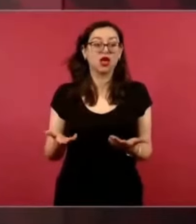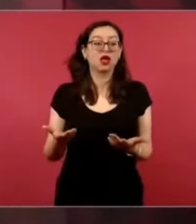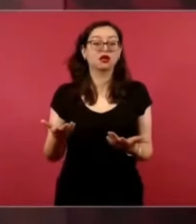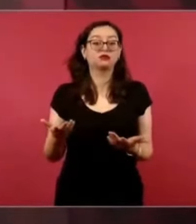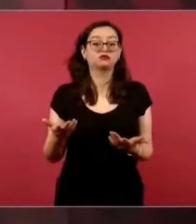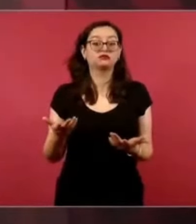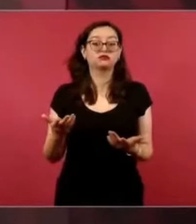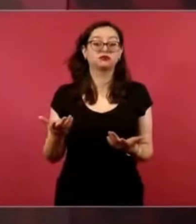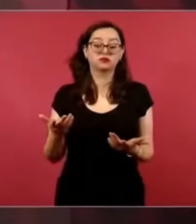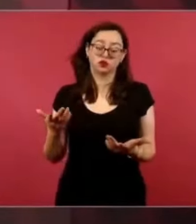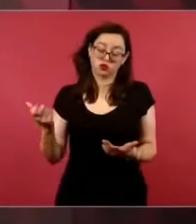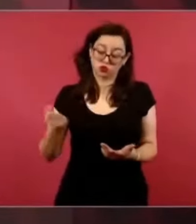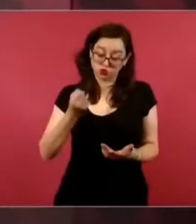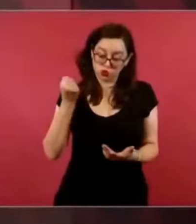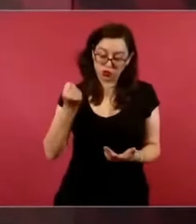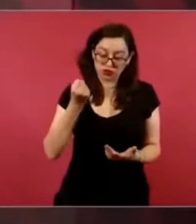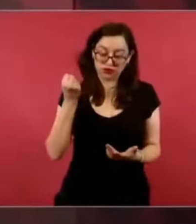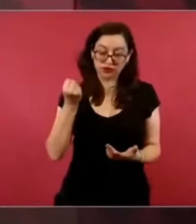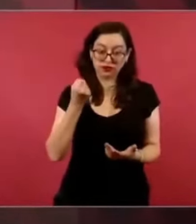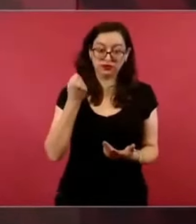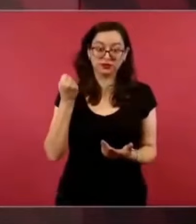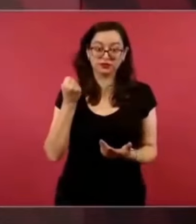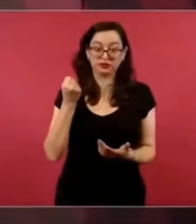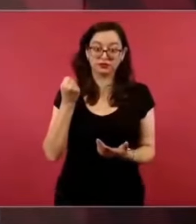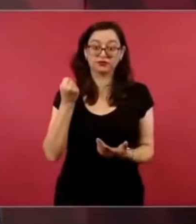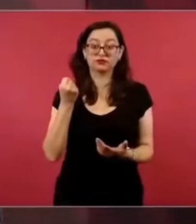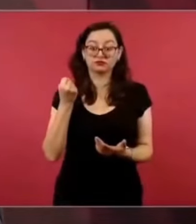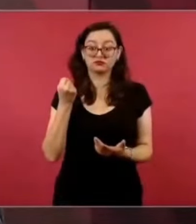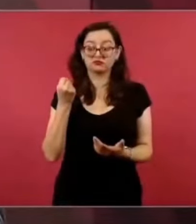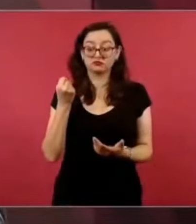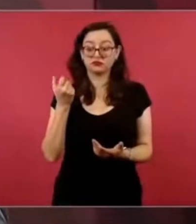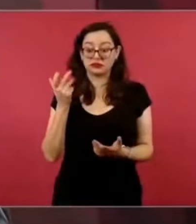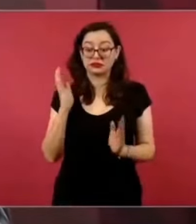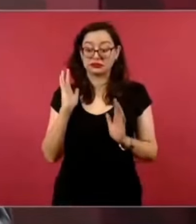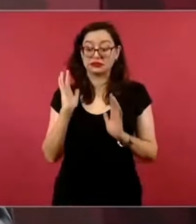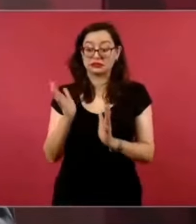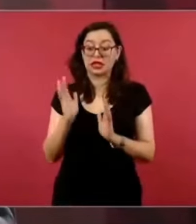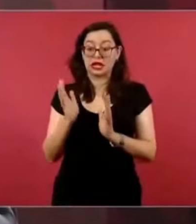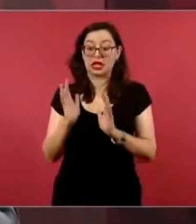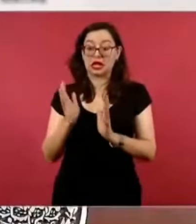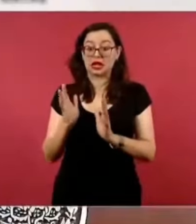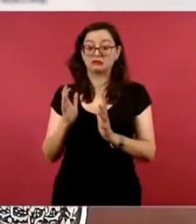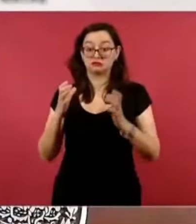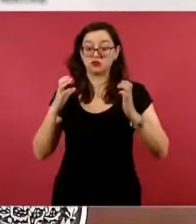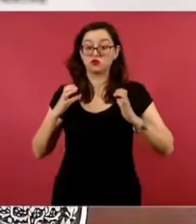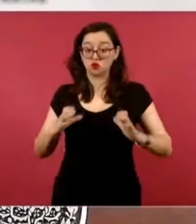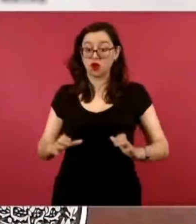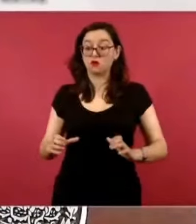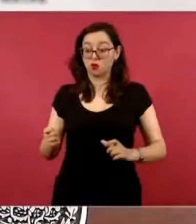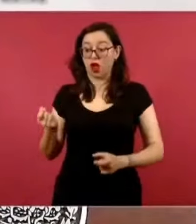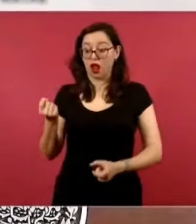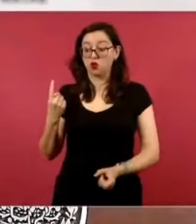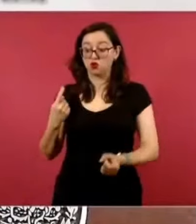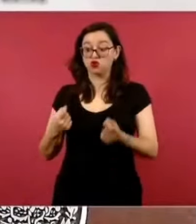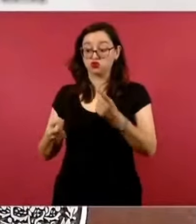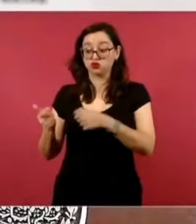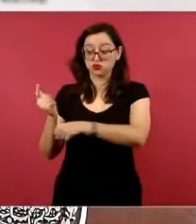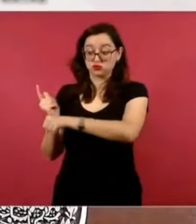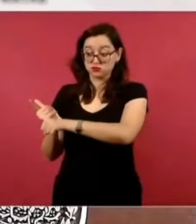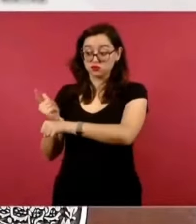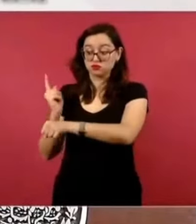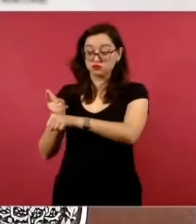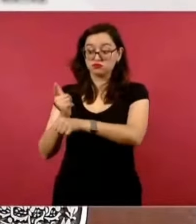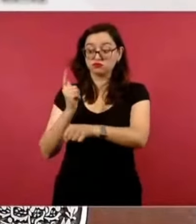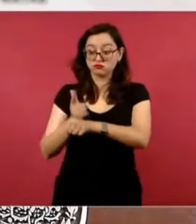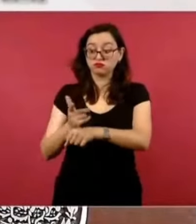porque ya se encontraron algunos restos en la mina